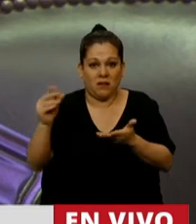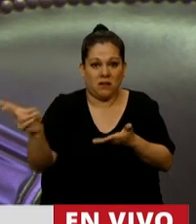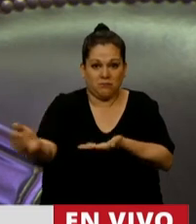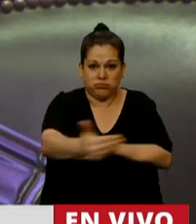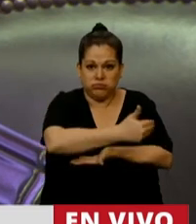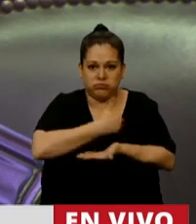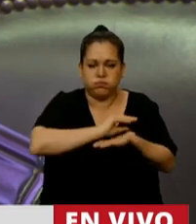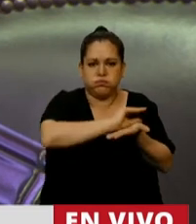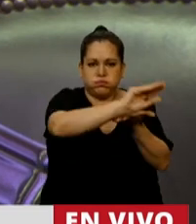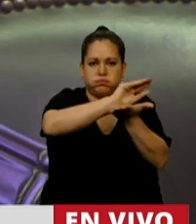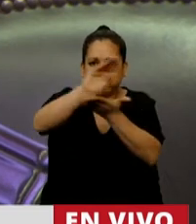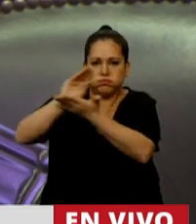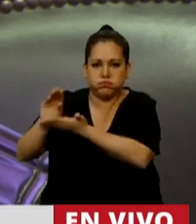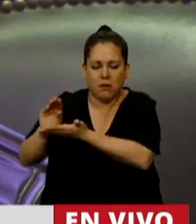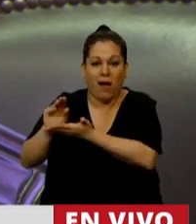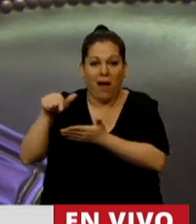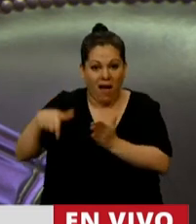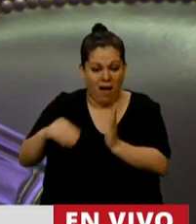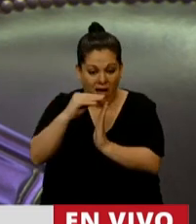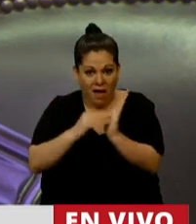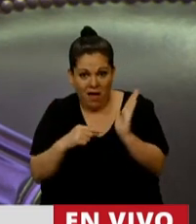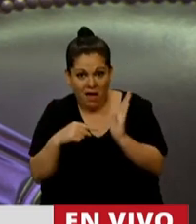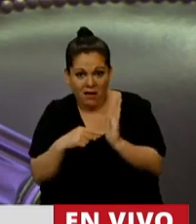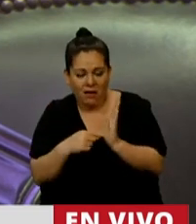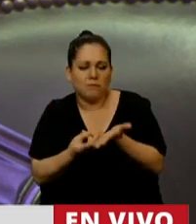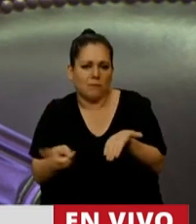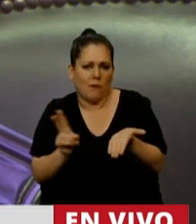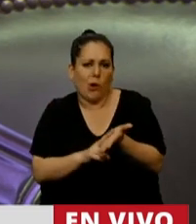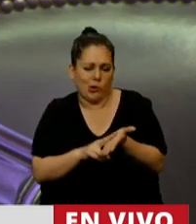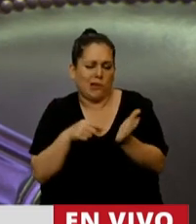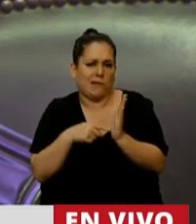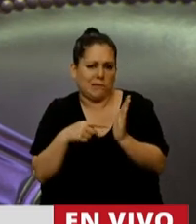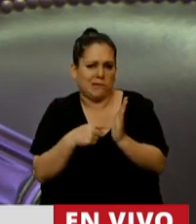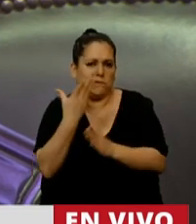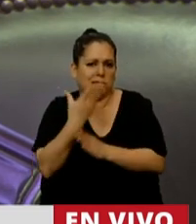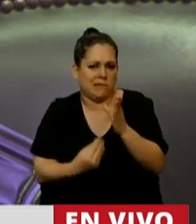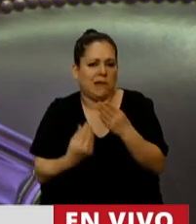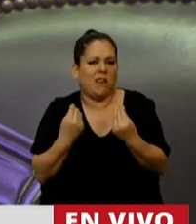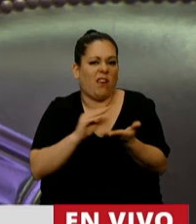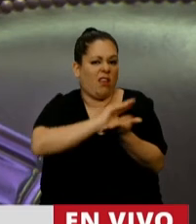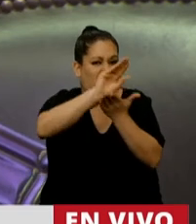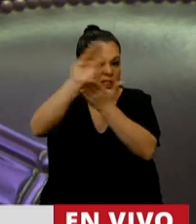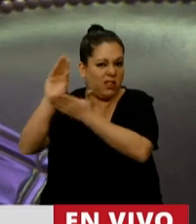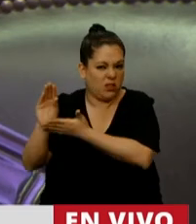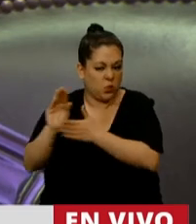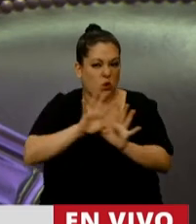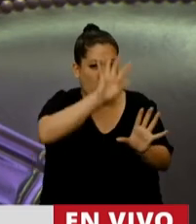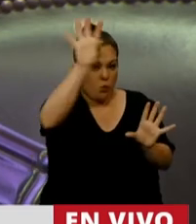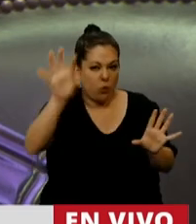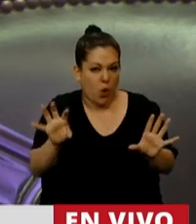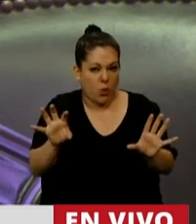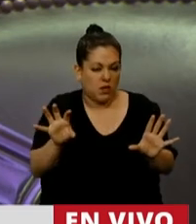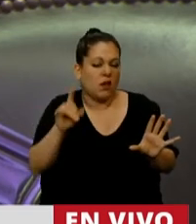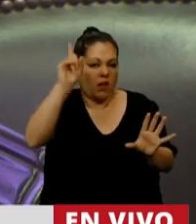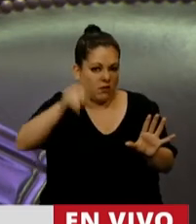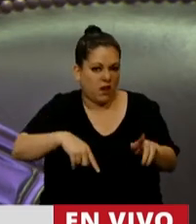recursos. En este proyecto nuevamente se va lesionando la distribución federal de los recursos en las provincias que